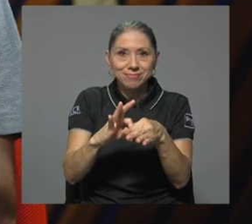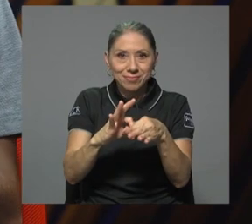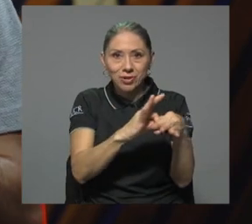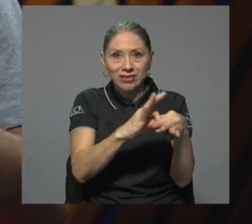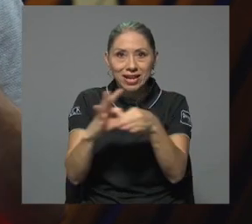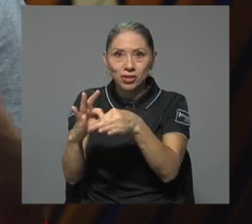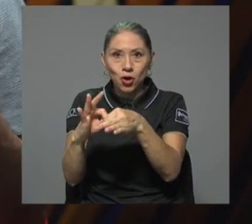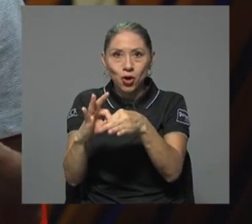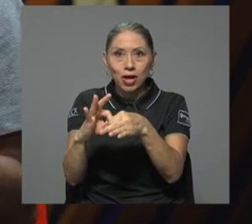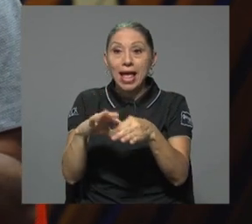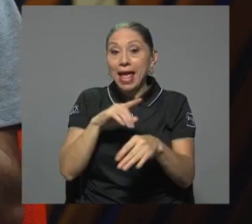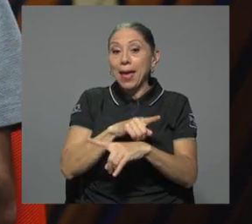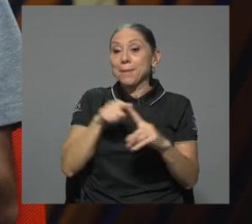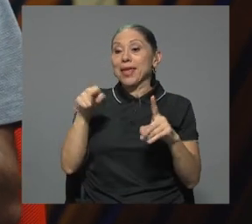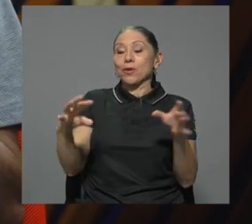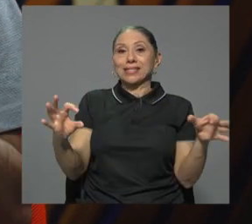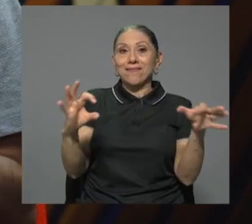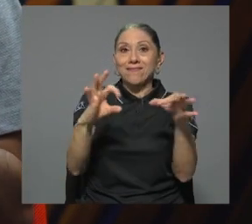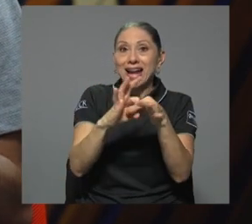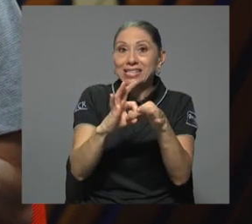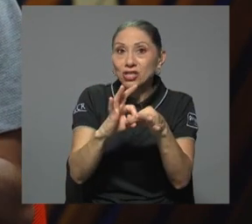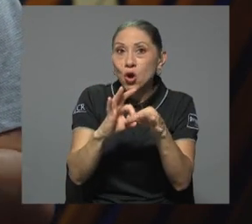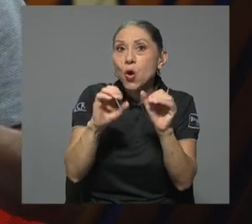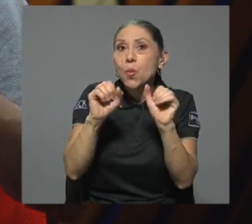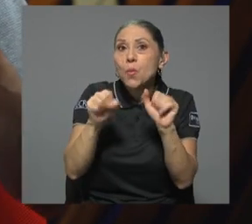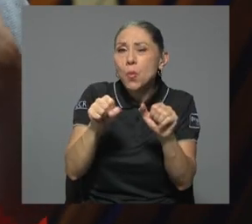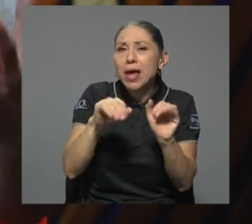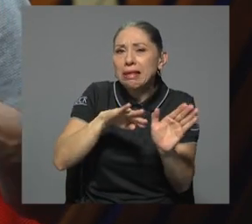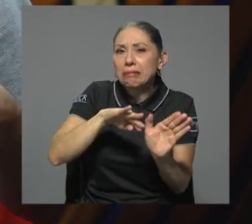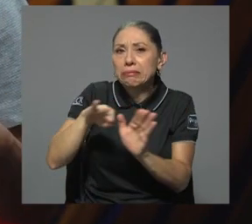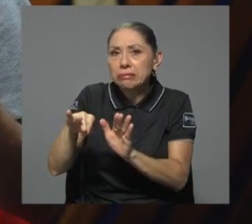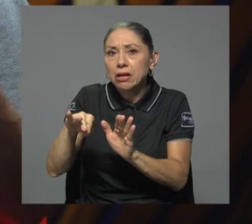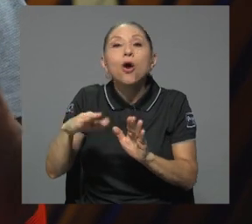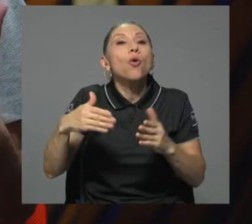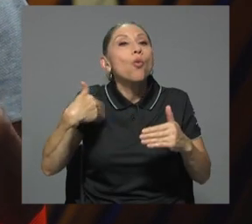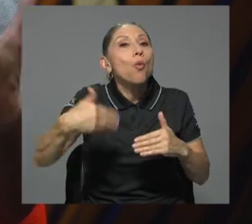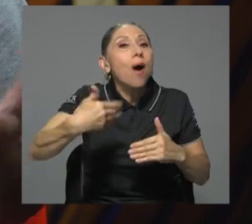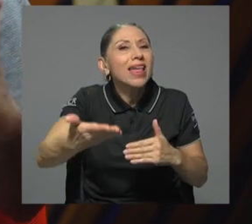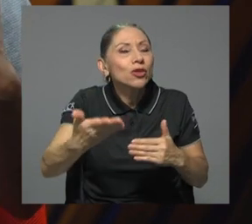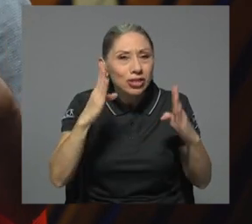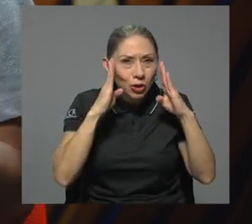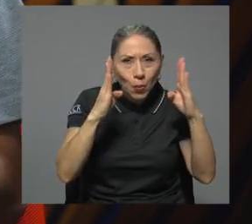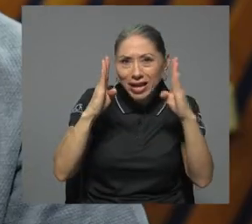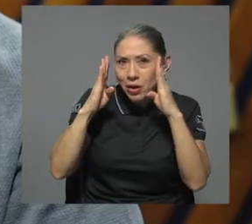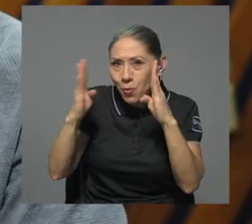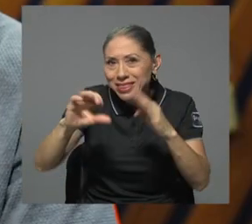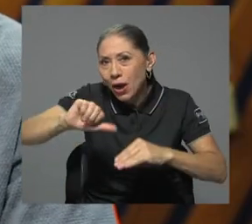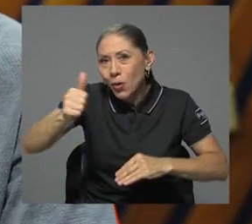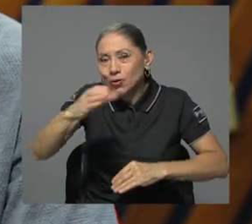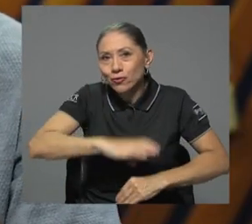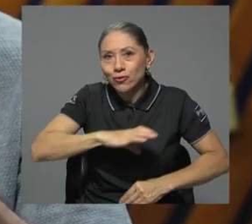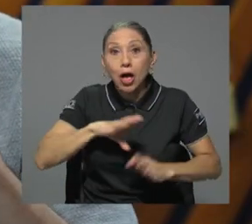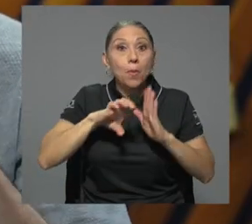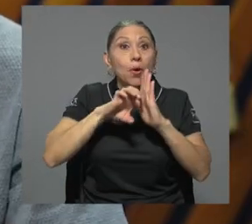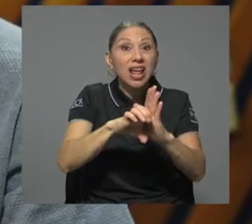esa relación puede pasar a segundo plano cuando se toman en cuenta otros factores como la desigualdad de ingresos en una sociedad. Este